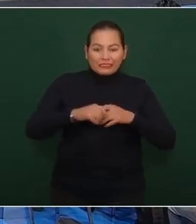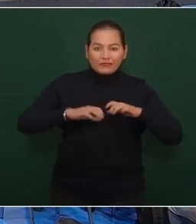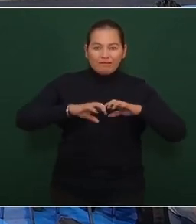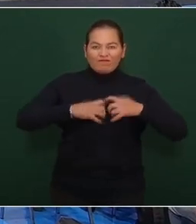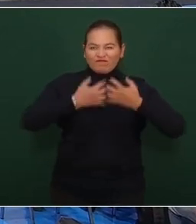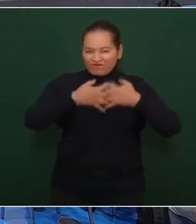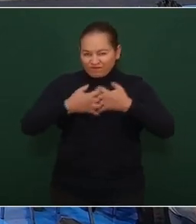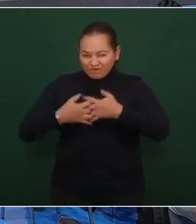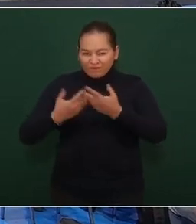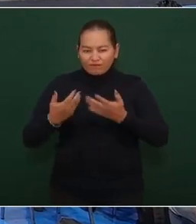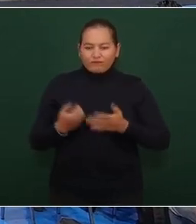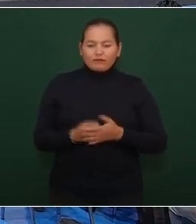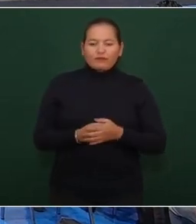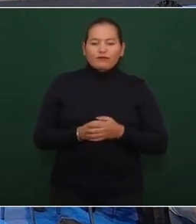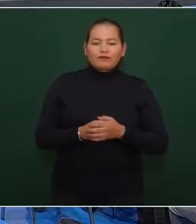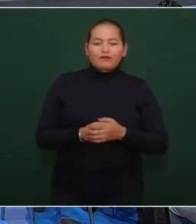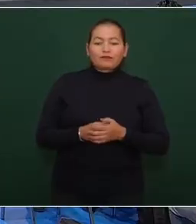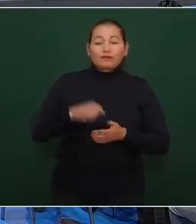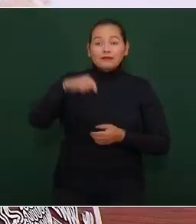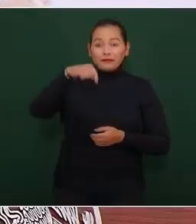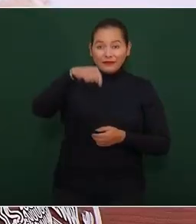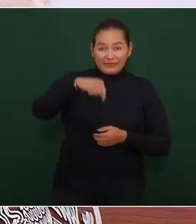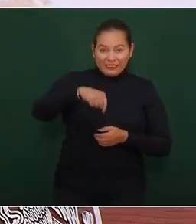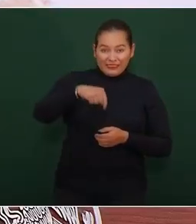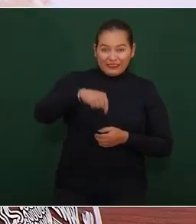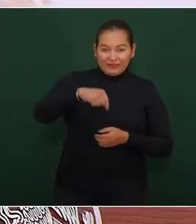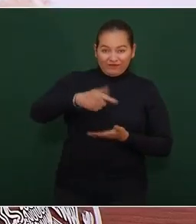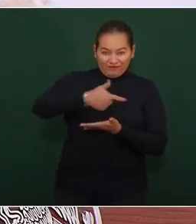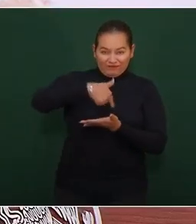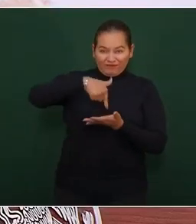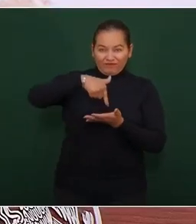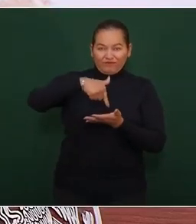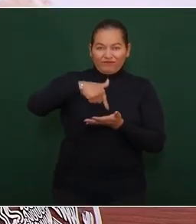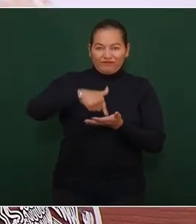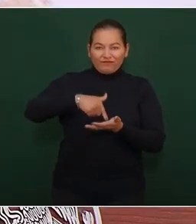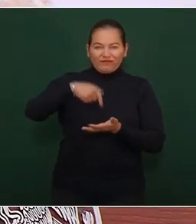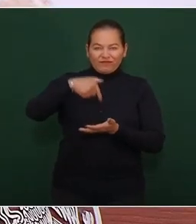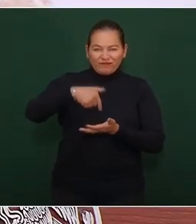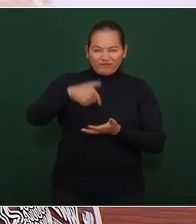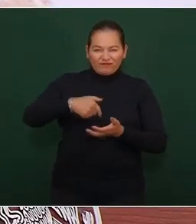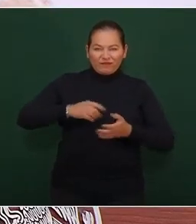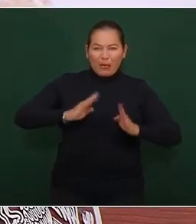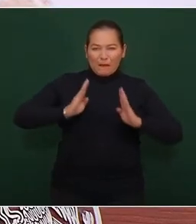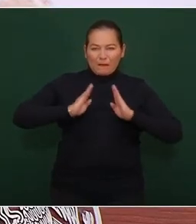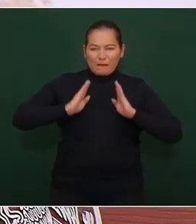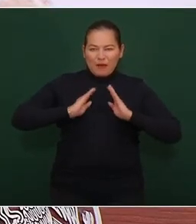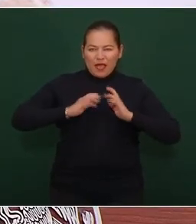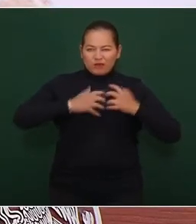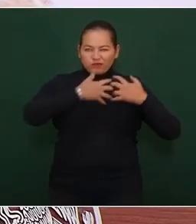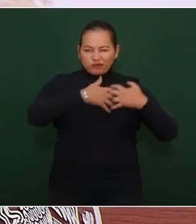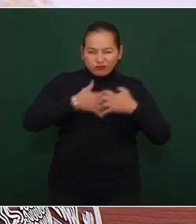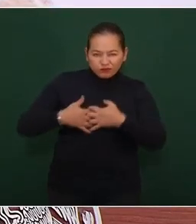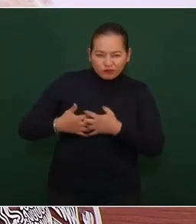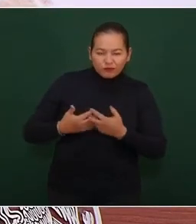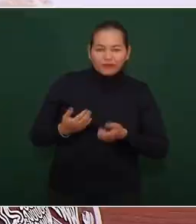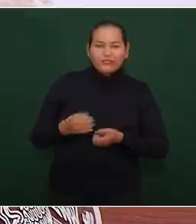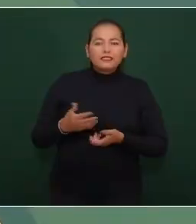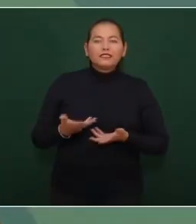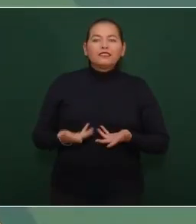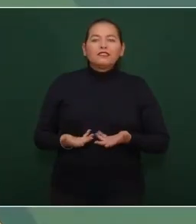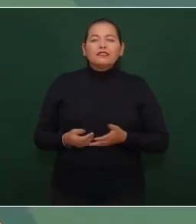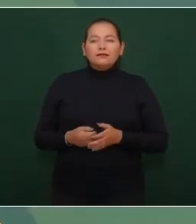Quería comentarles también que aquí en esta parte de nuestra industria militar se está llevando a cabo